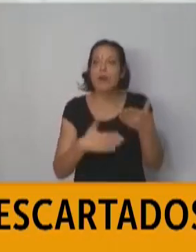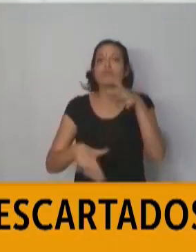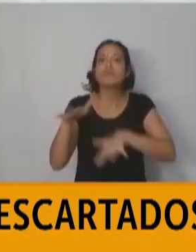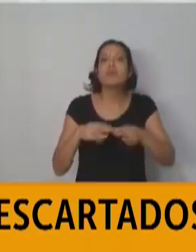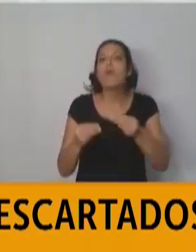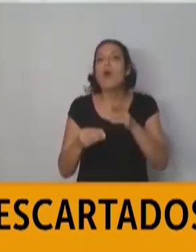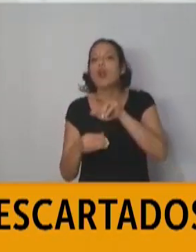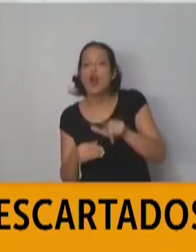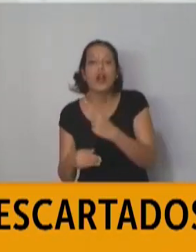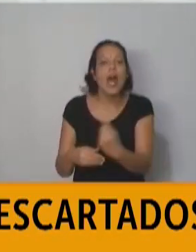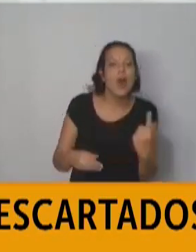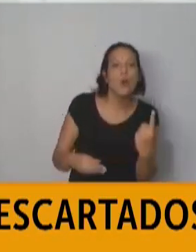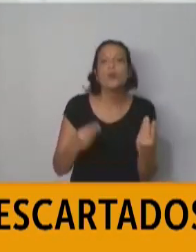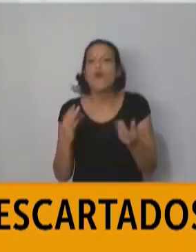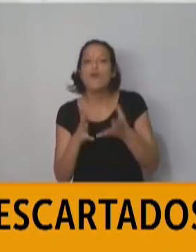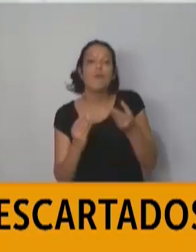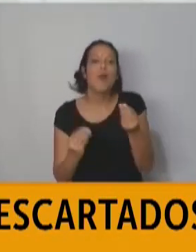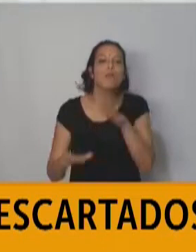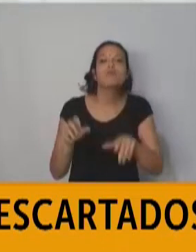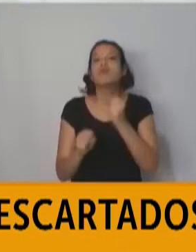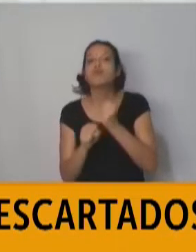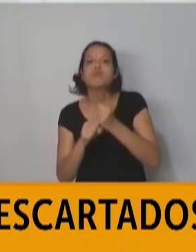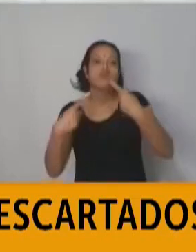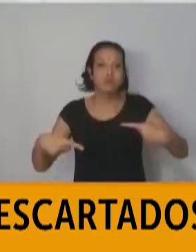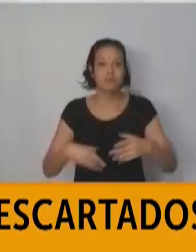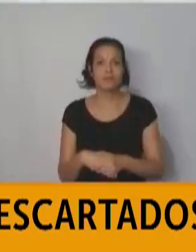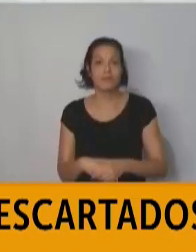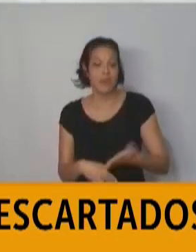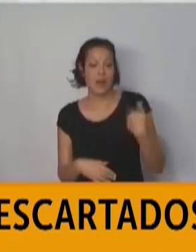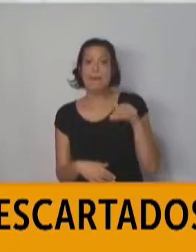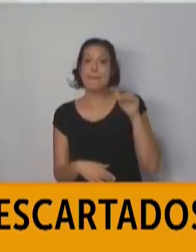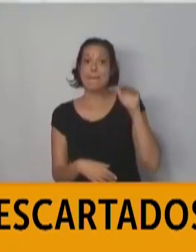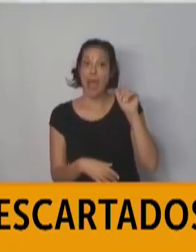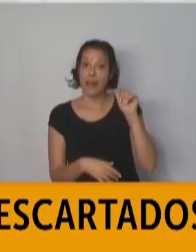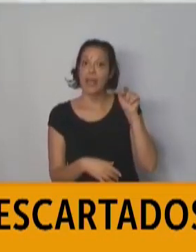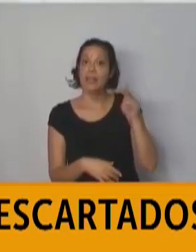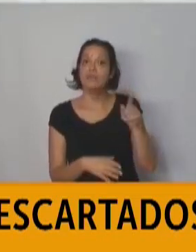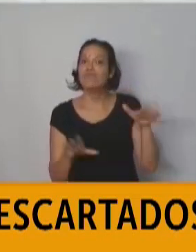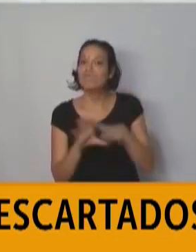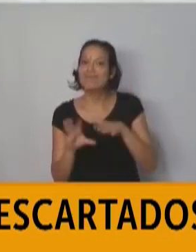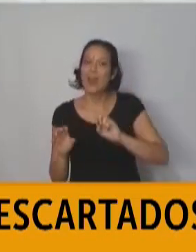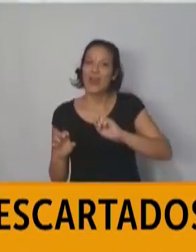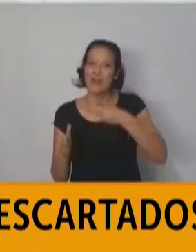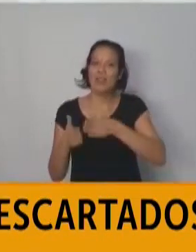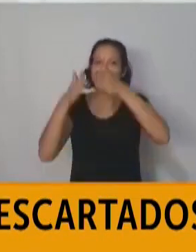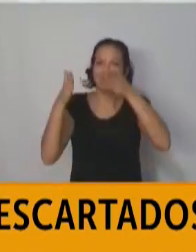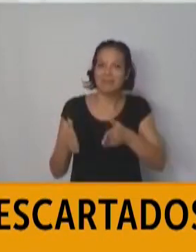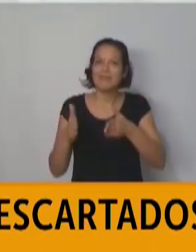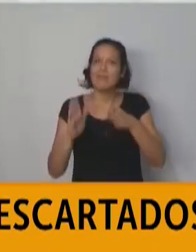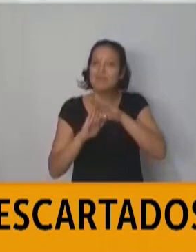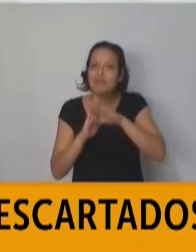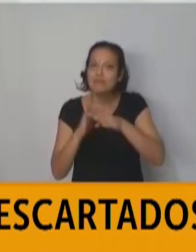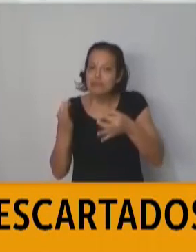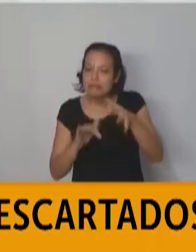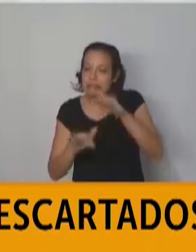qué rol iba a tener cada uno en la escuela. El día de ayer, el día martes, era la etapa justamente de programación y supervisión